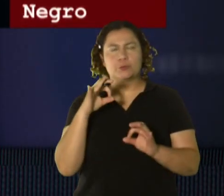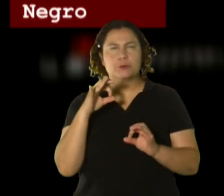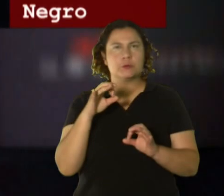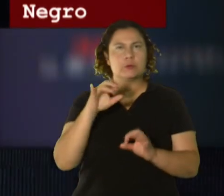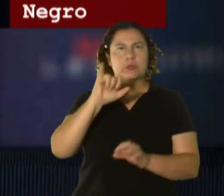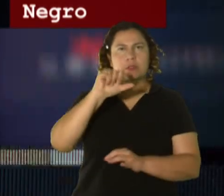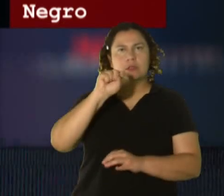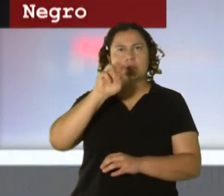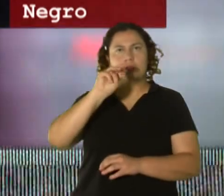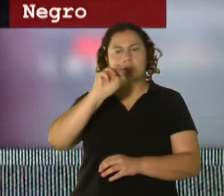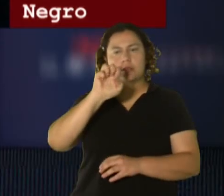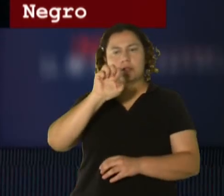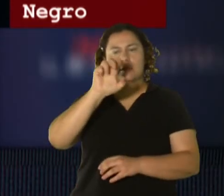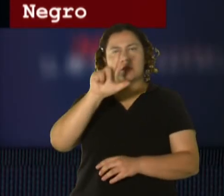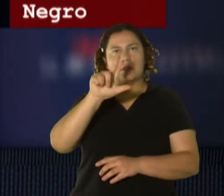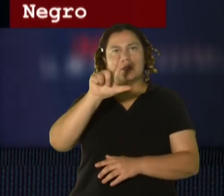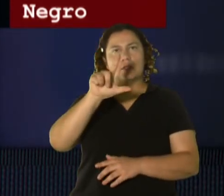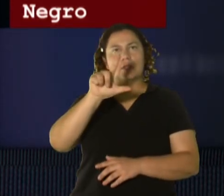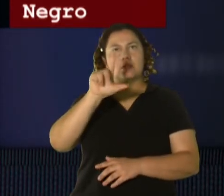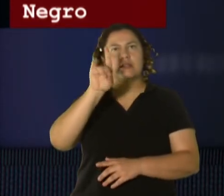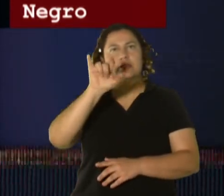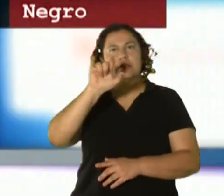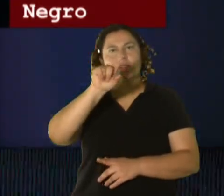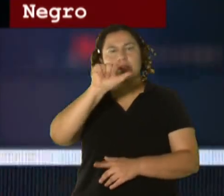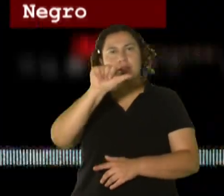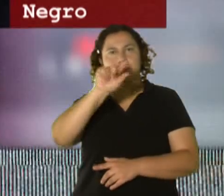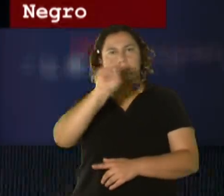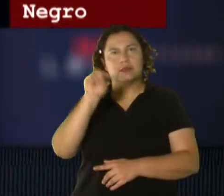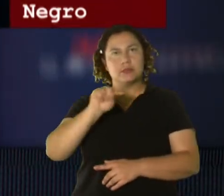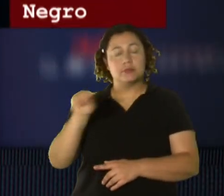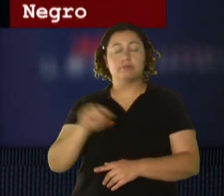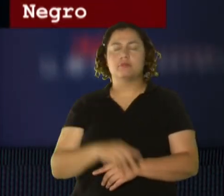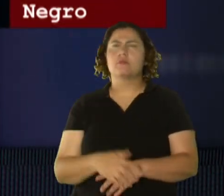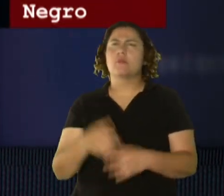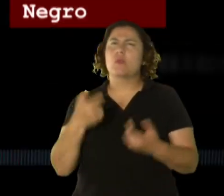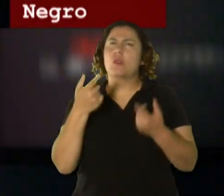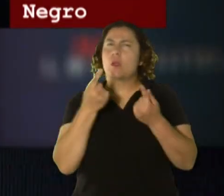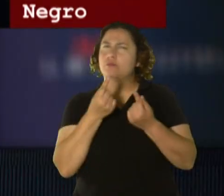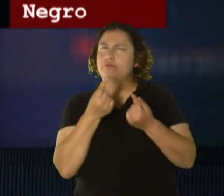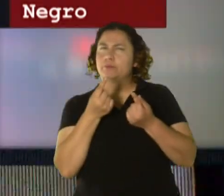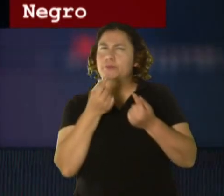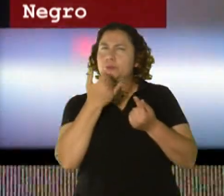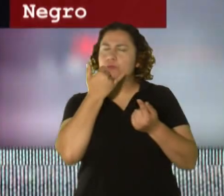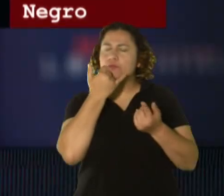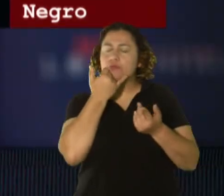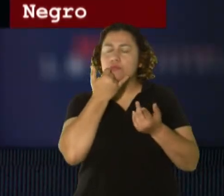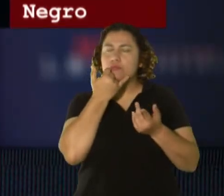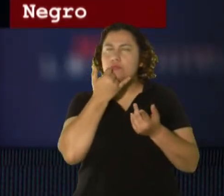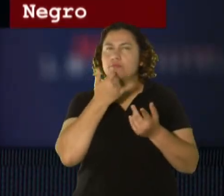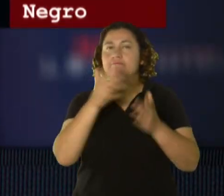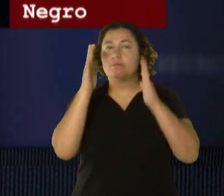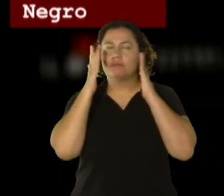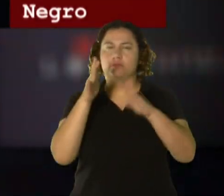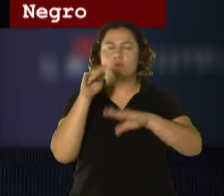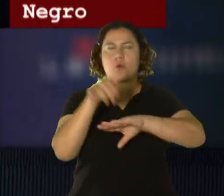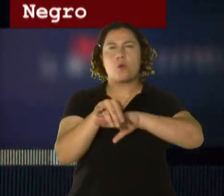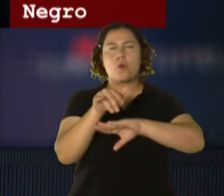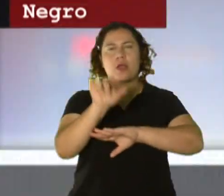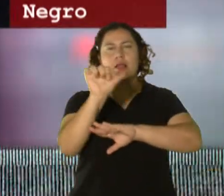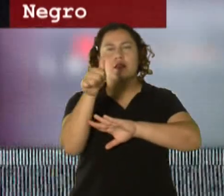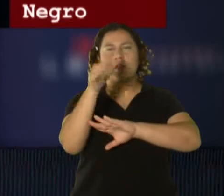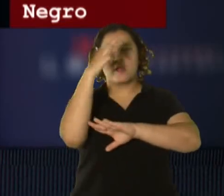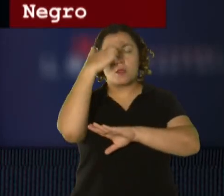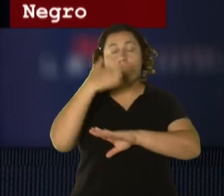Díaz de Jesús. ¿Qué pasó con este individuo? Bueno, oiga esto, en horas de la noche del 10 de agosto